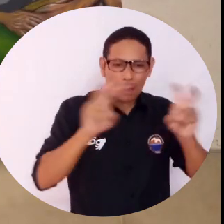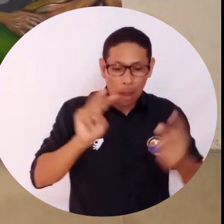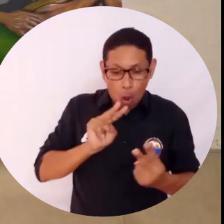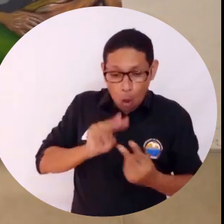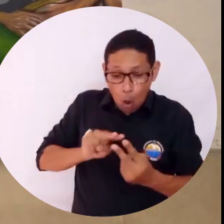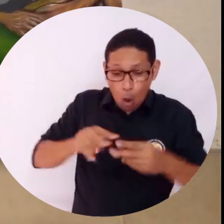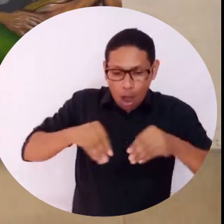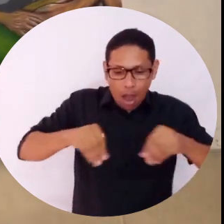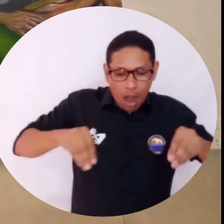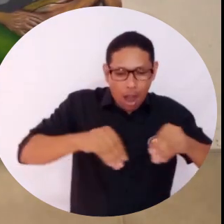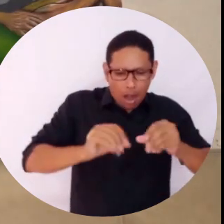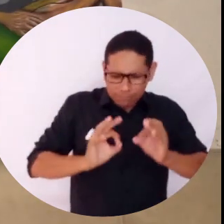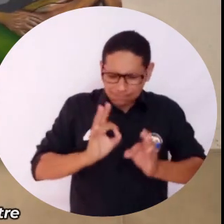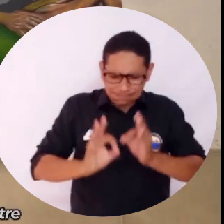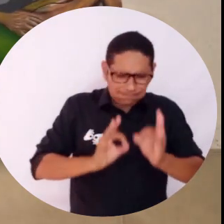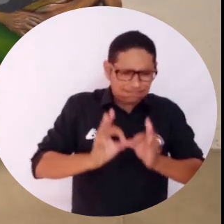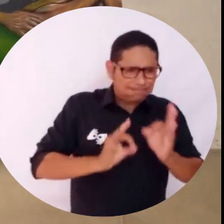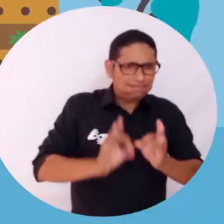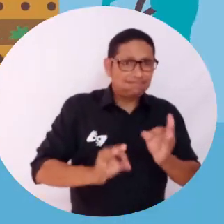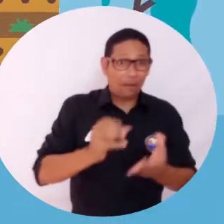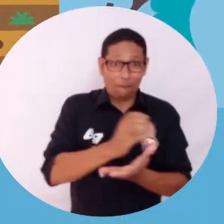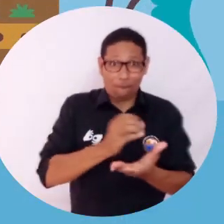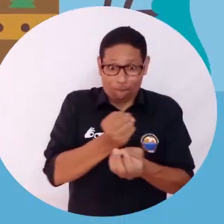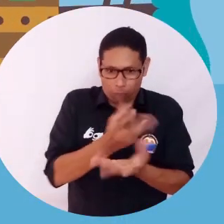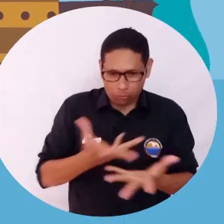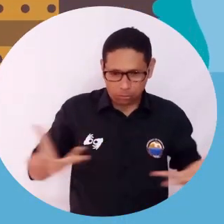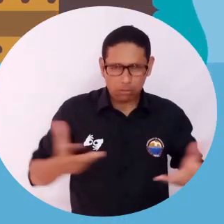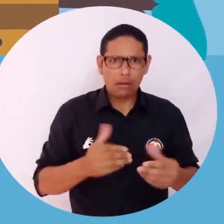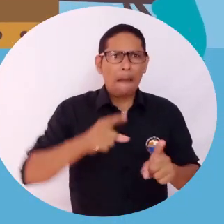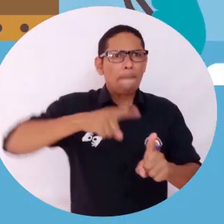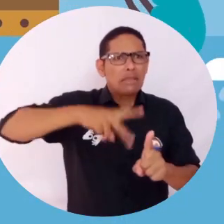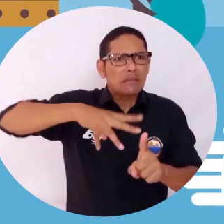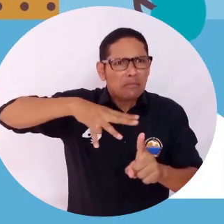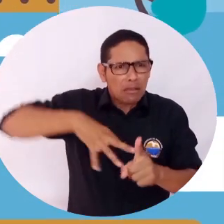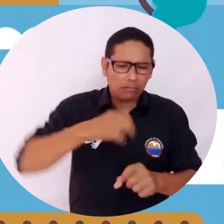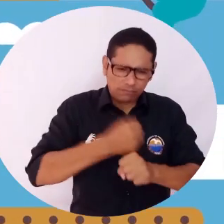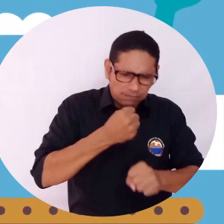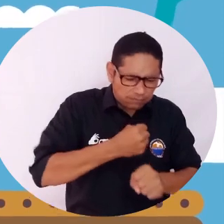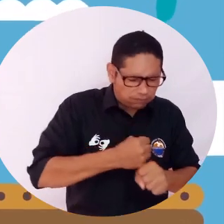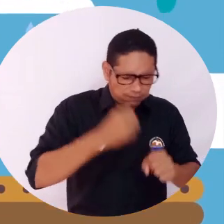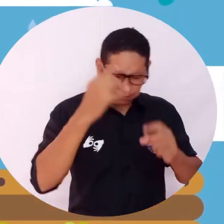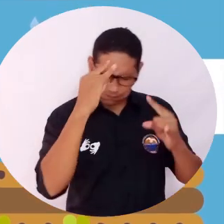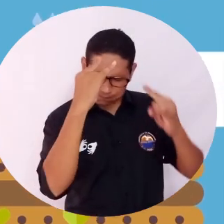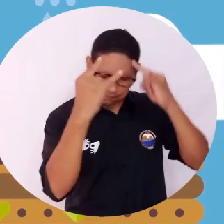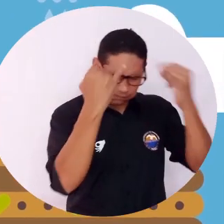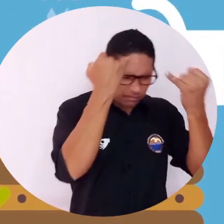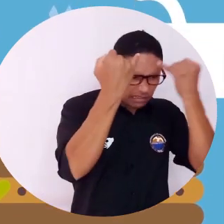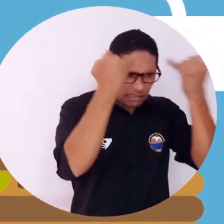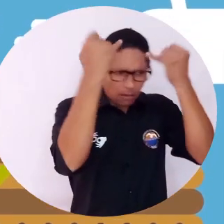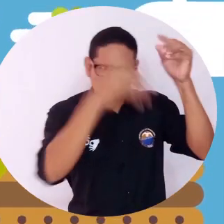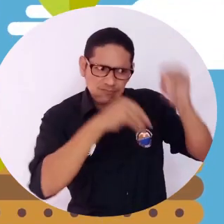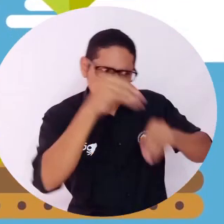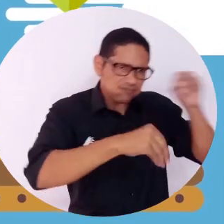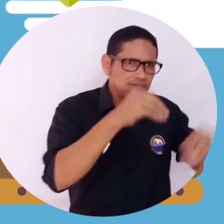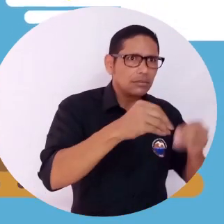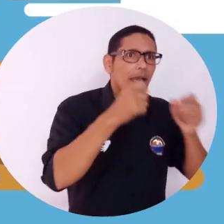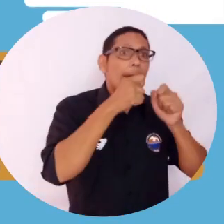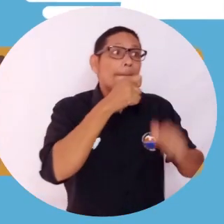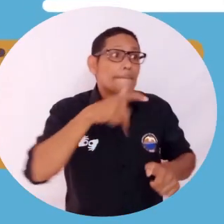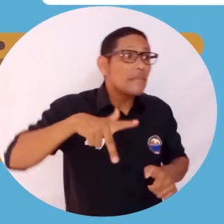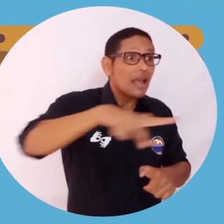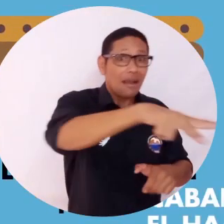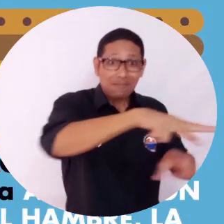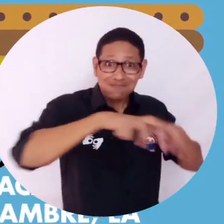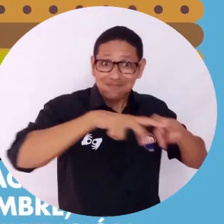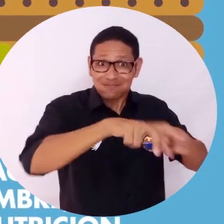lema era Conocer el suelo y proteger su biodiversidad. Trabajamos en este libro durante meses para dar a conocer a niños, campesinos